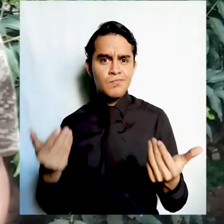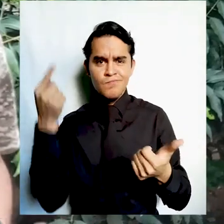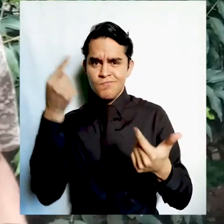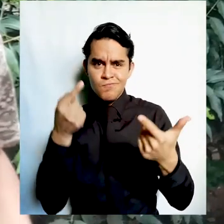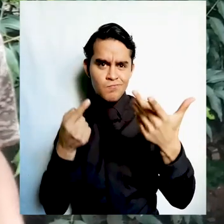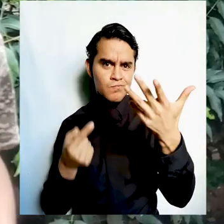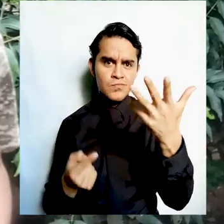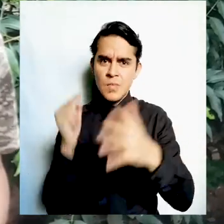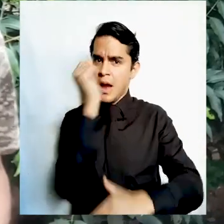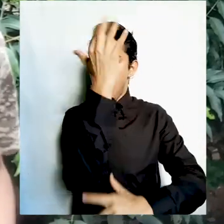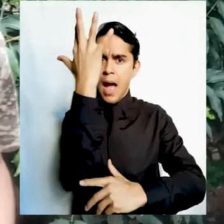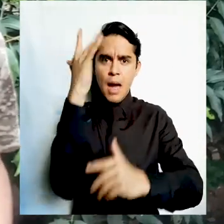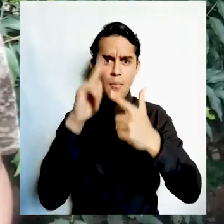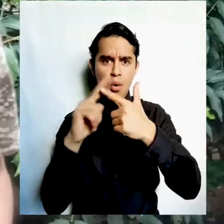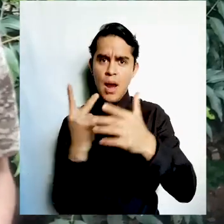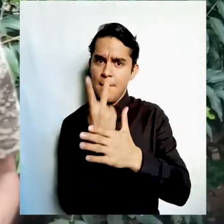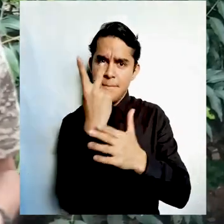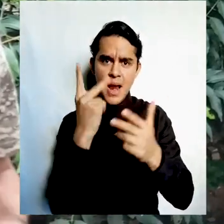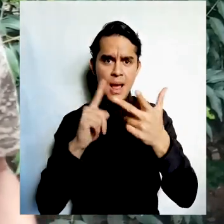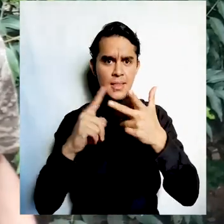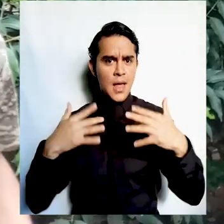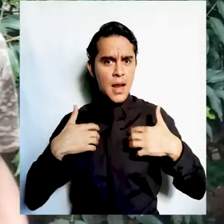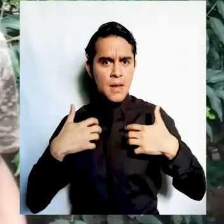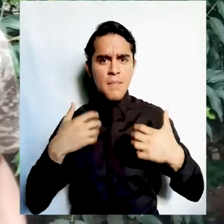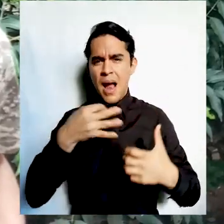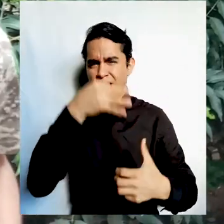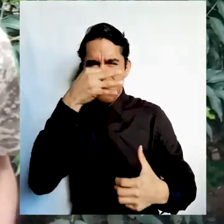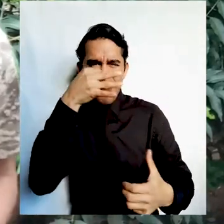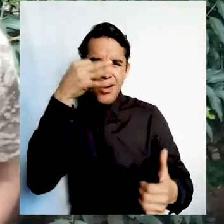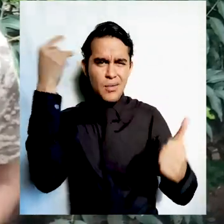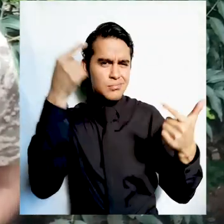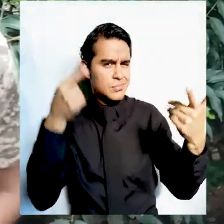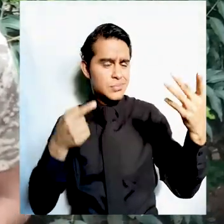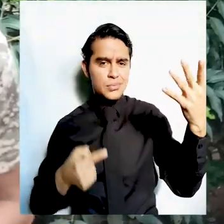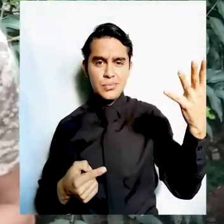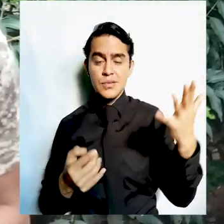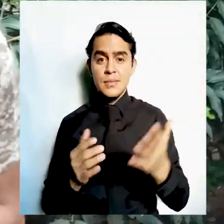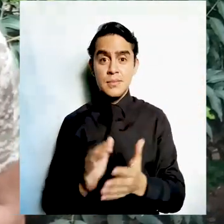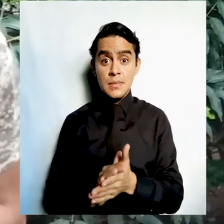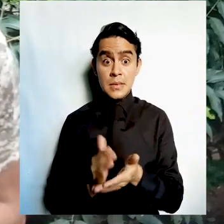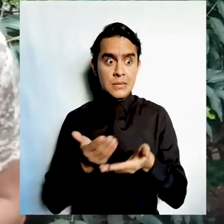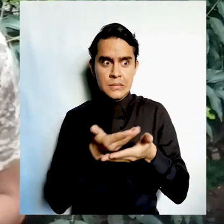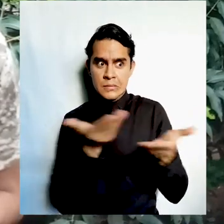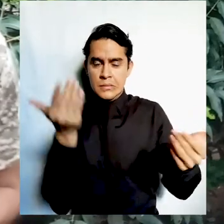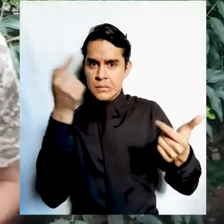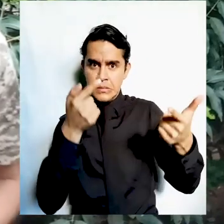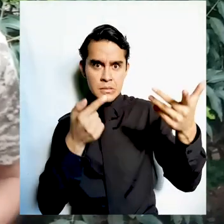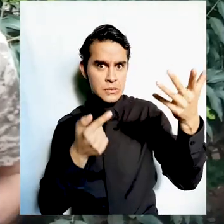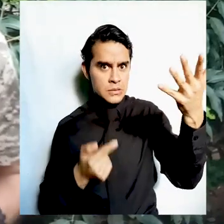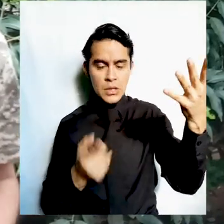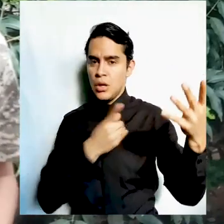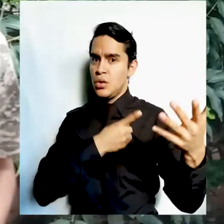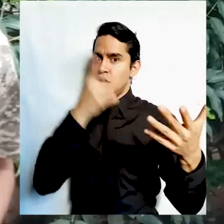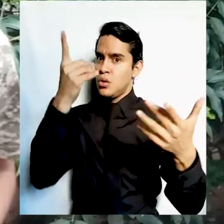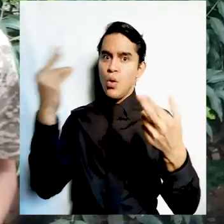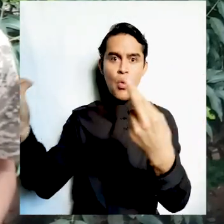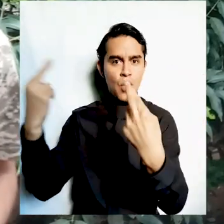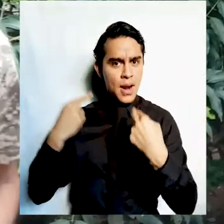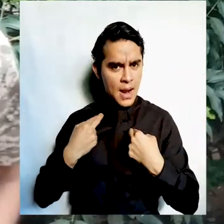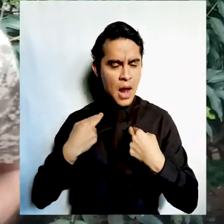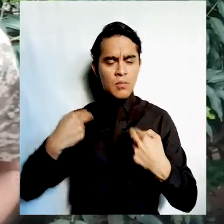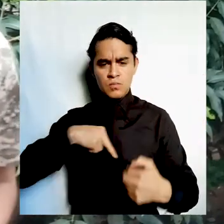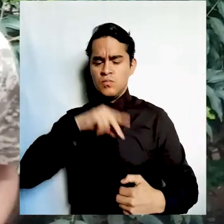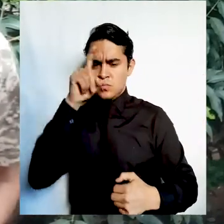árboles plantas animales flores etcétera ya que esto es un regalo de dios y debemos de preservarlo por muchos años